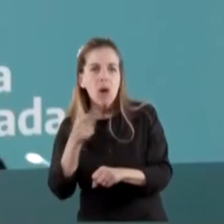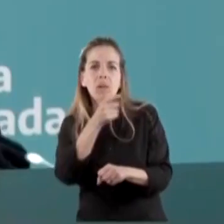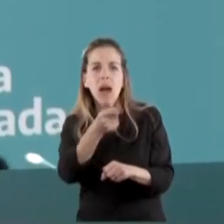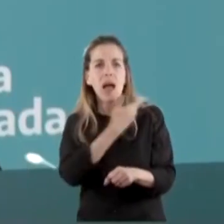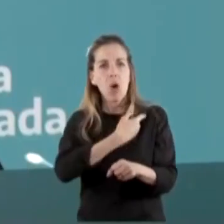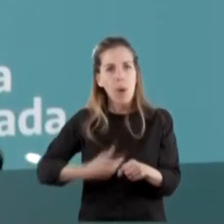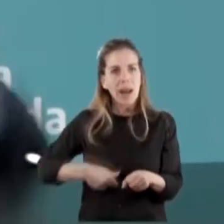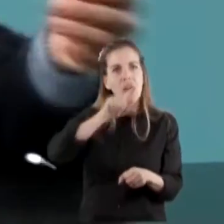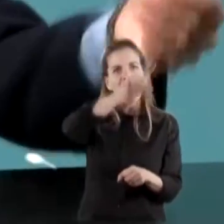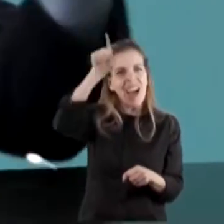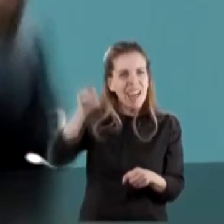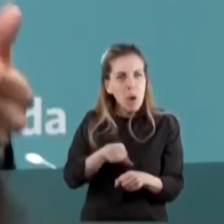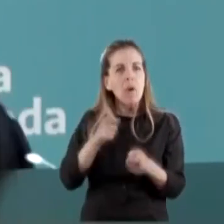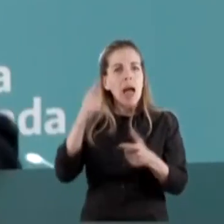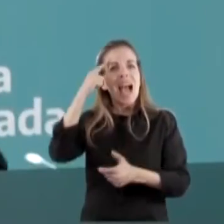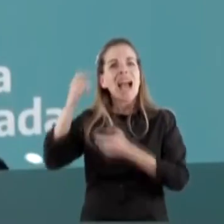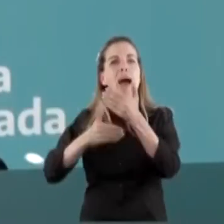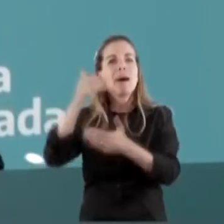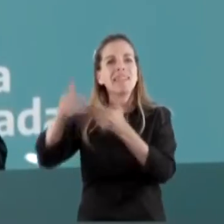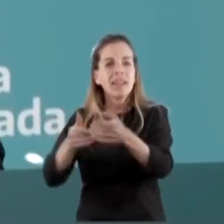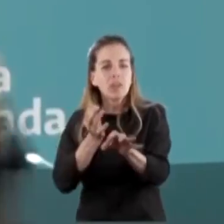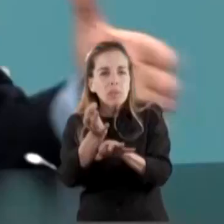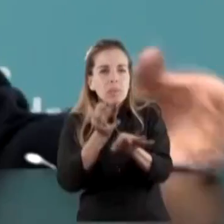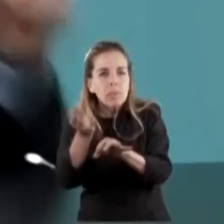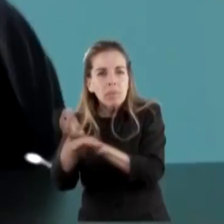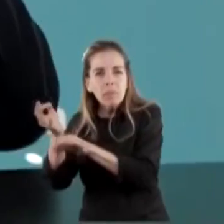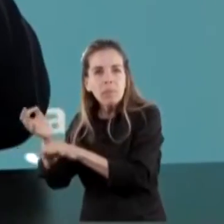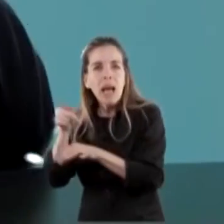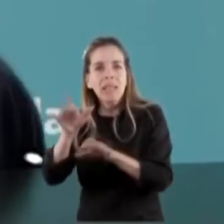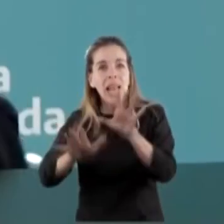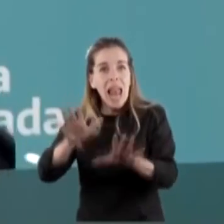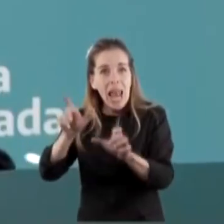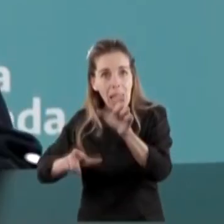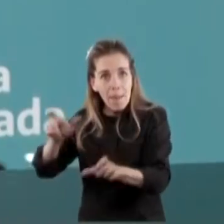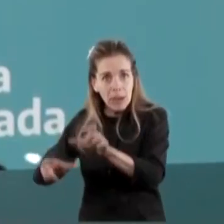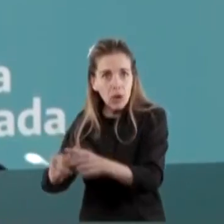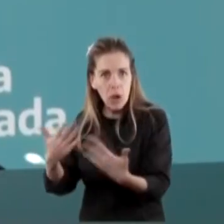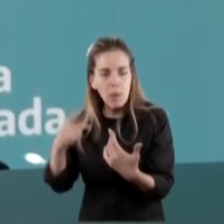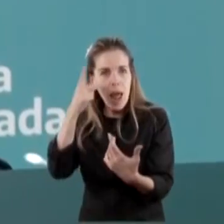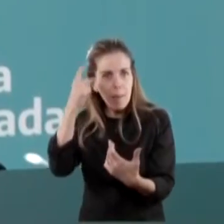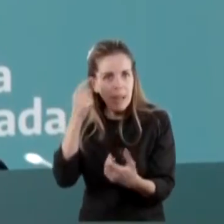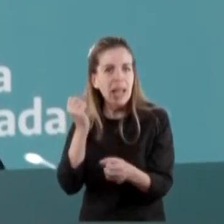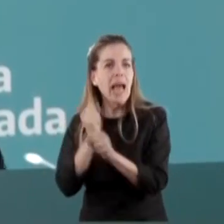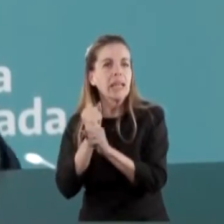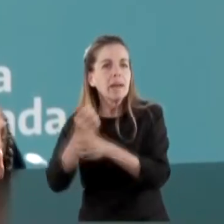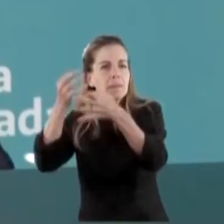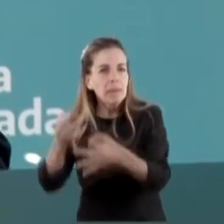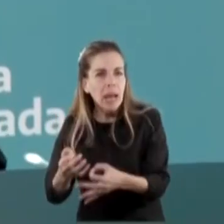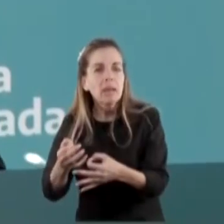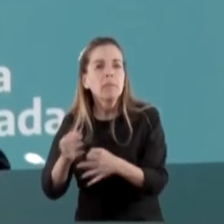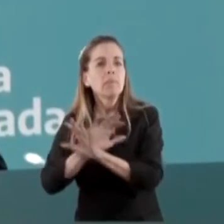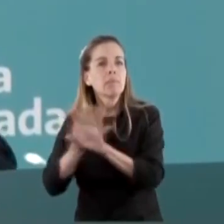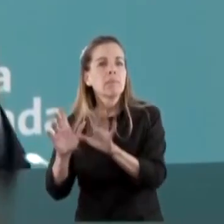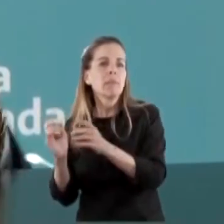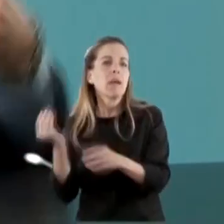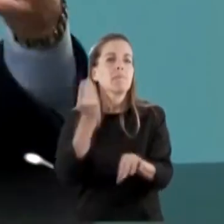de capacitación para capacitarlos en oficios y para que se vinculen al empleo formal. Este es el camino